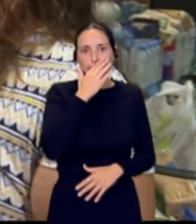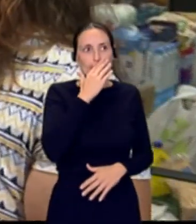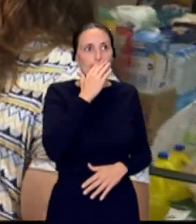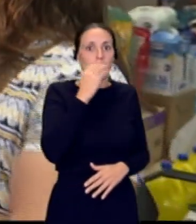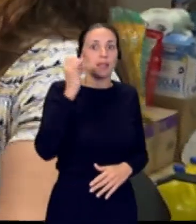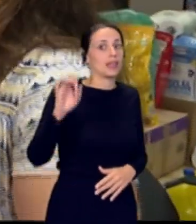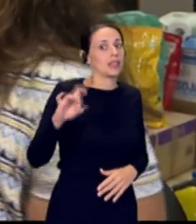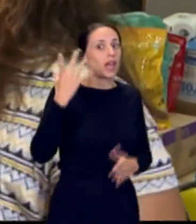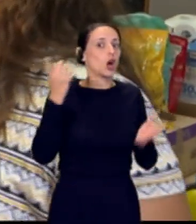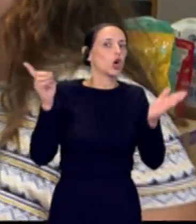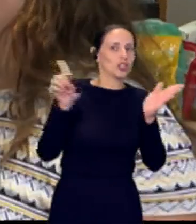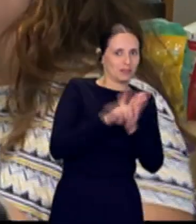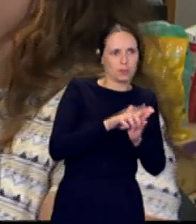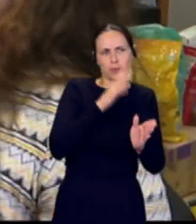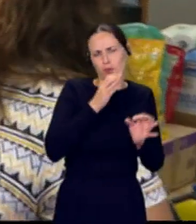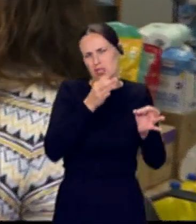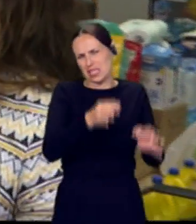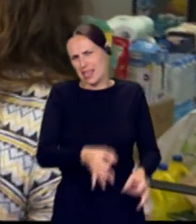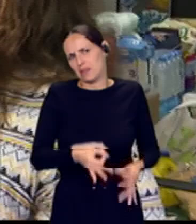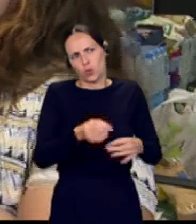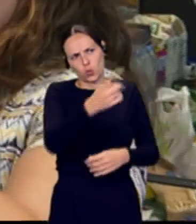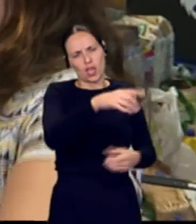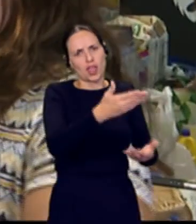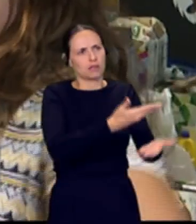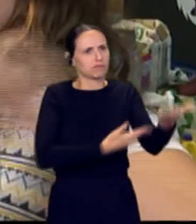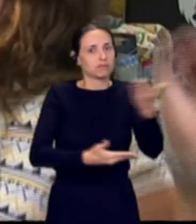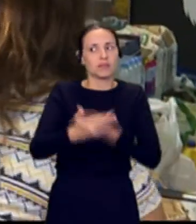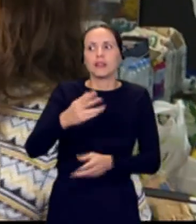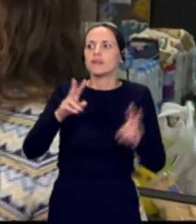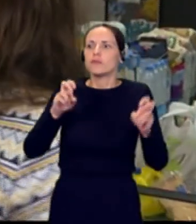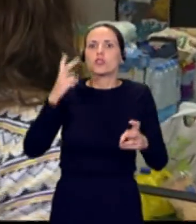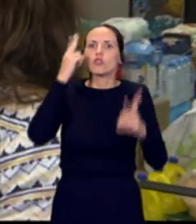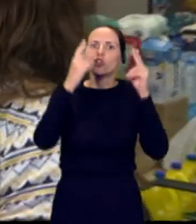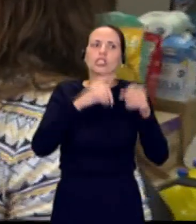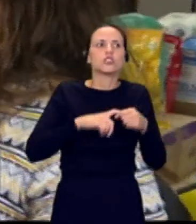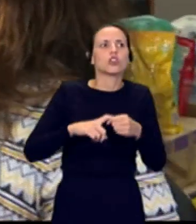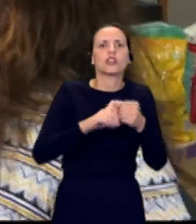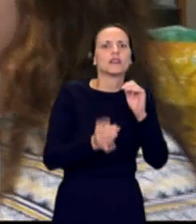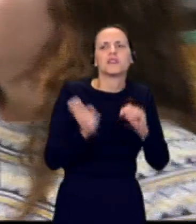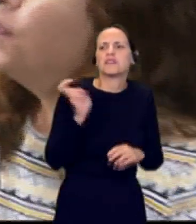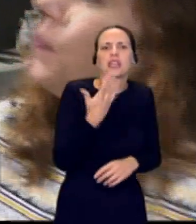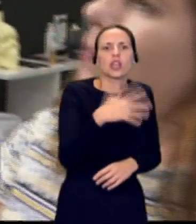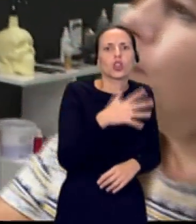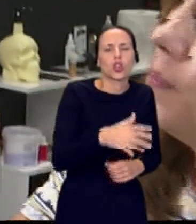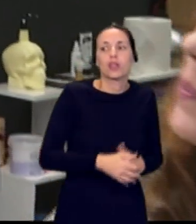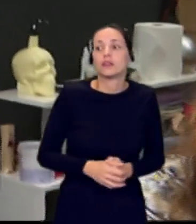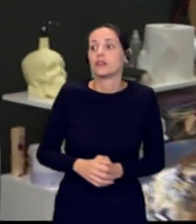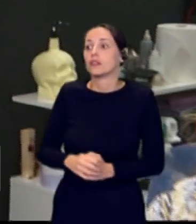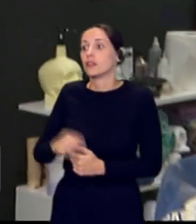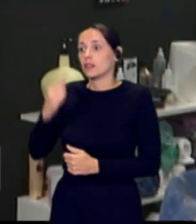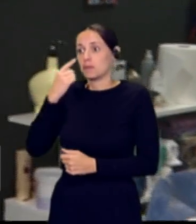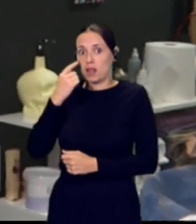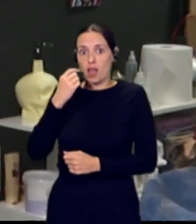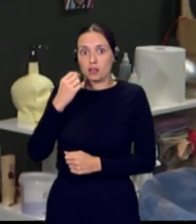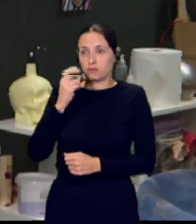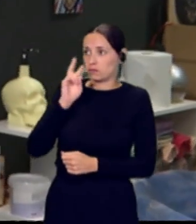vez, porque sabemos que siempre colaboran, ¿cómo surge la idea de esos cortes solidarios y de esa recogida de alimentos para Valencia? Bueno, desde que vimos la noticia de lo que estaba